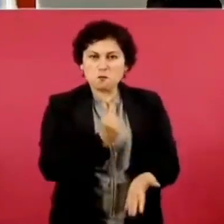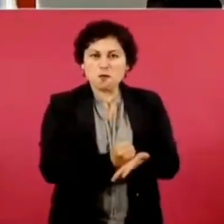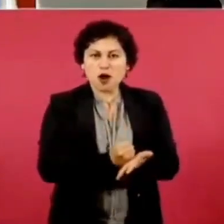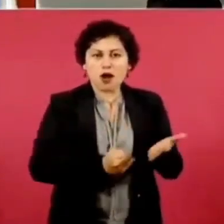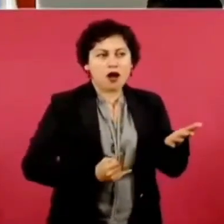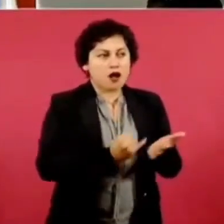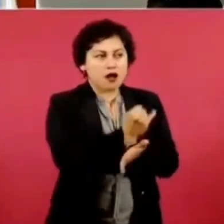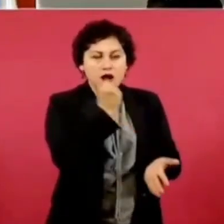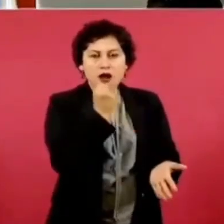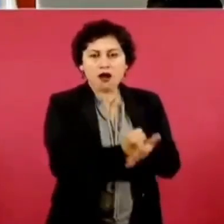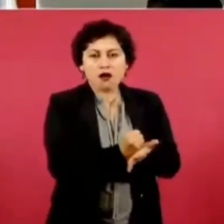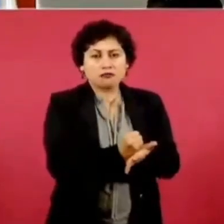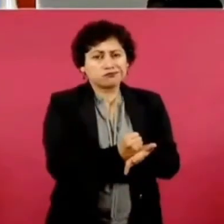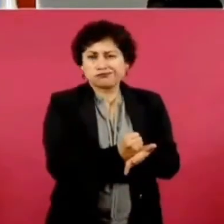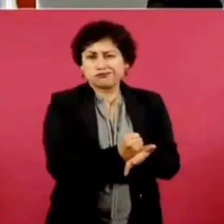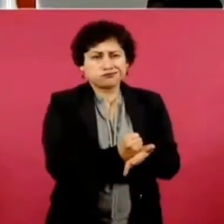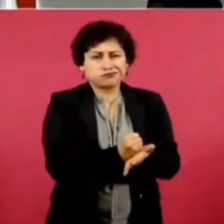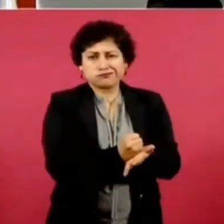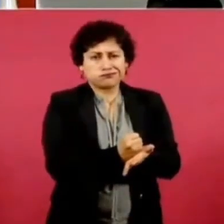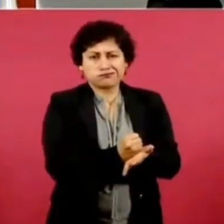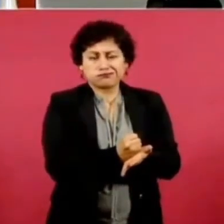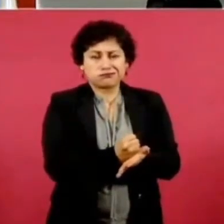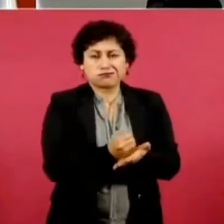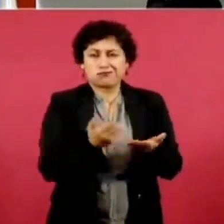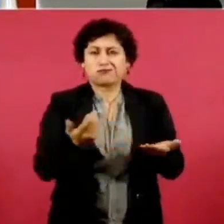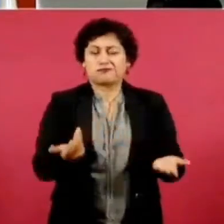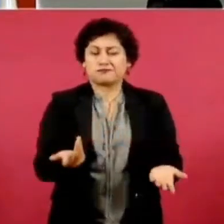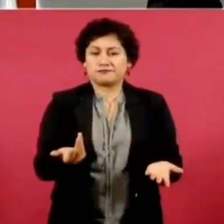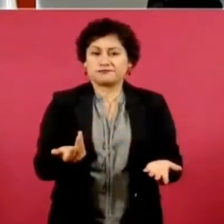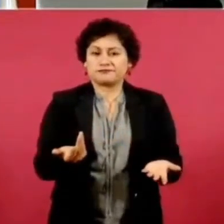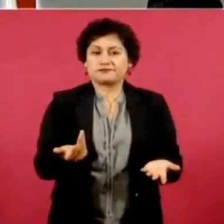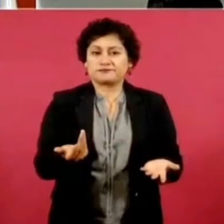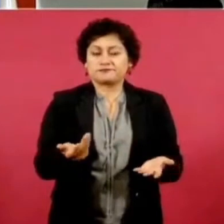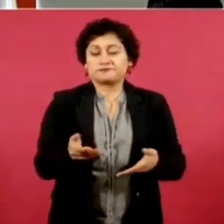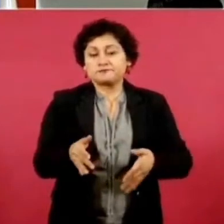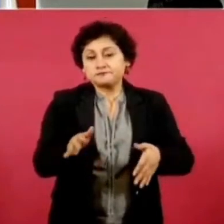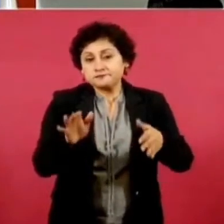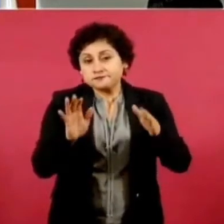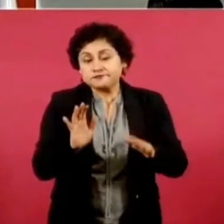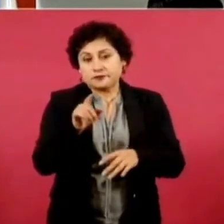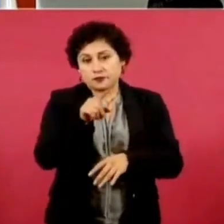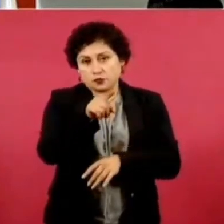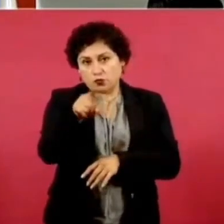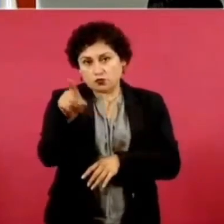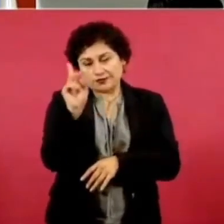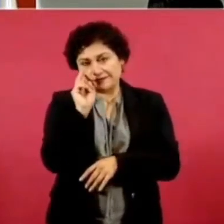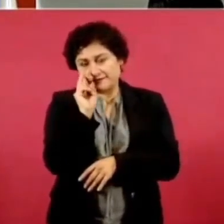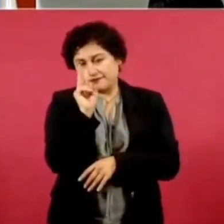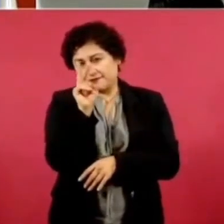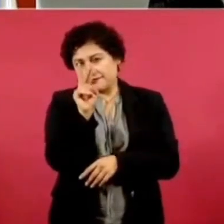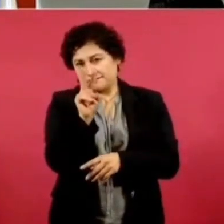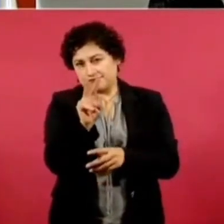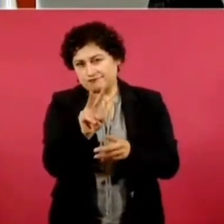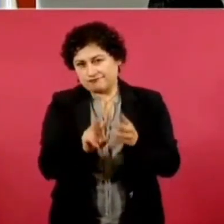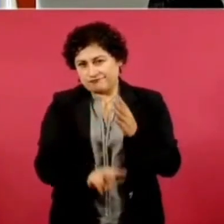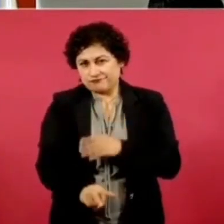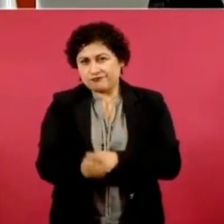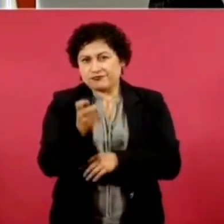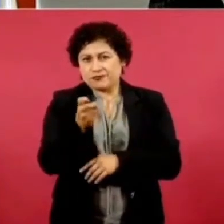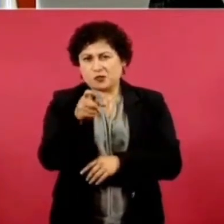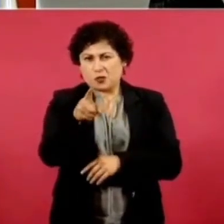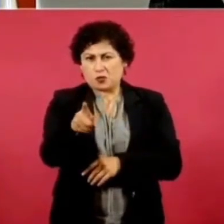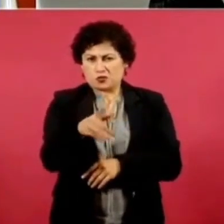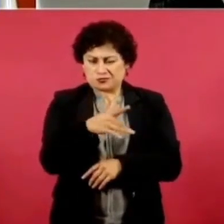les parezca esto un